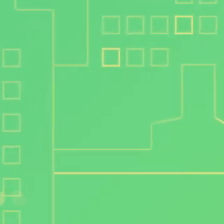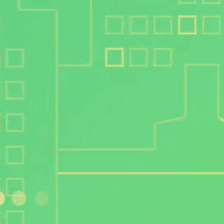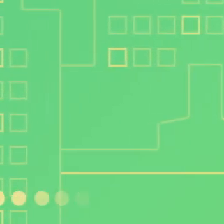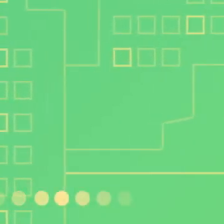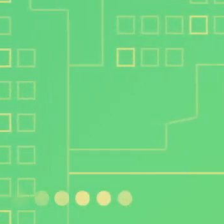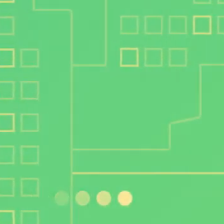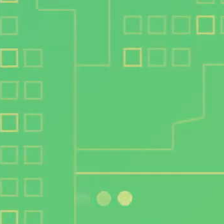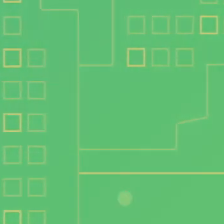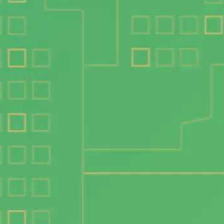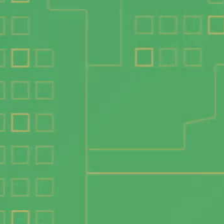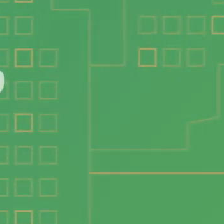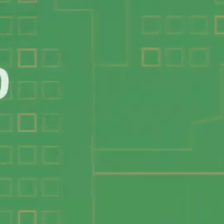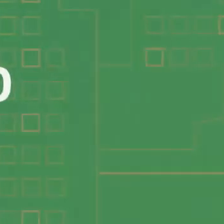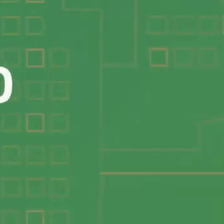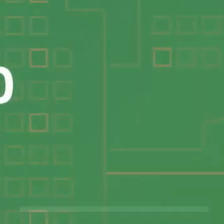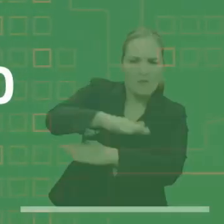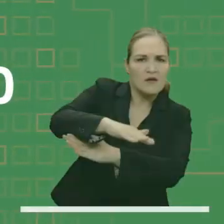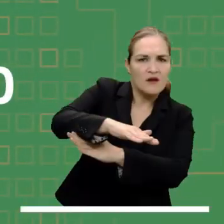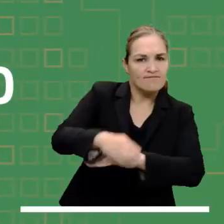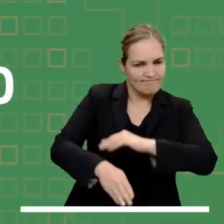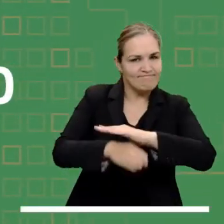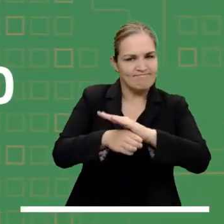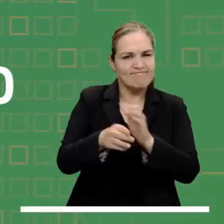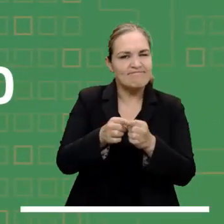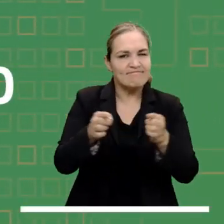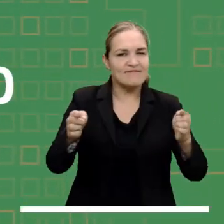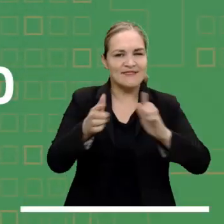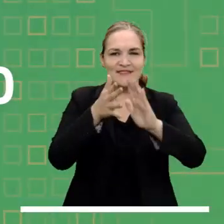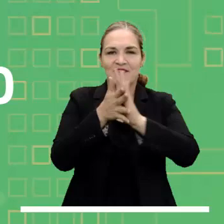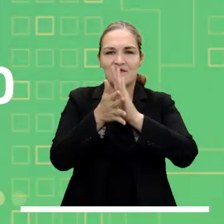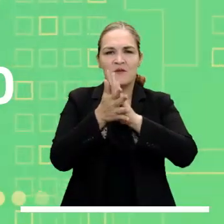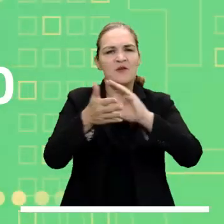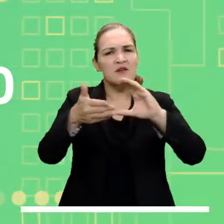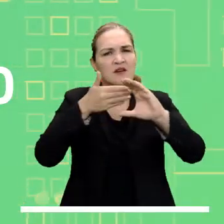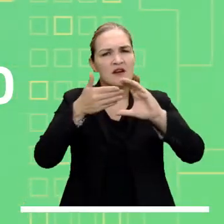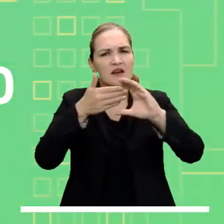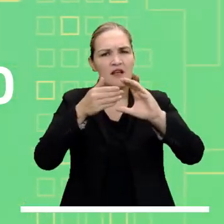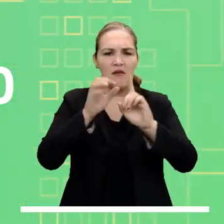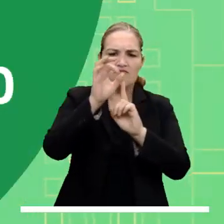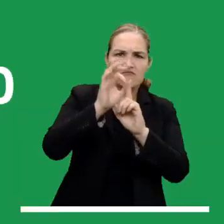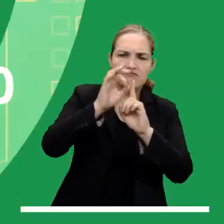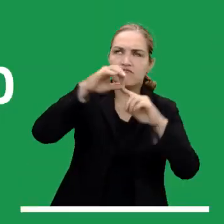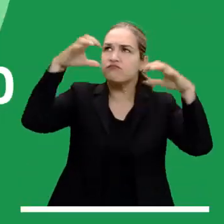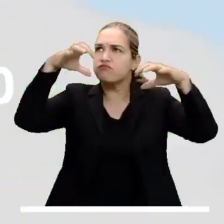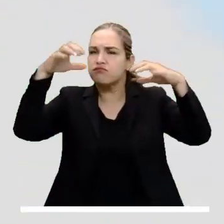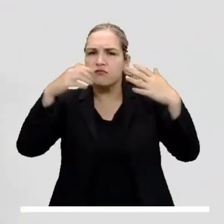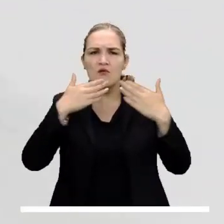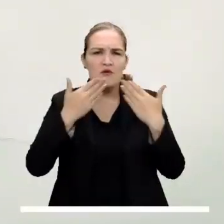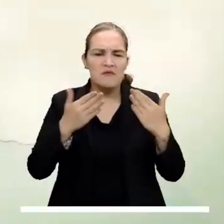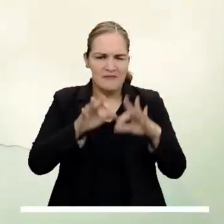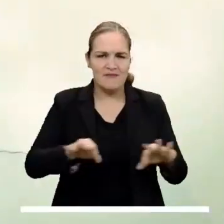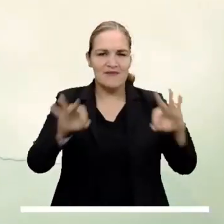Llega la tarde y nosotros continuamos con la información meteorológica más relevante.